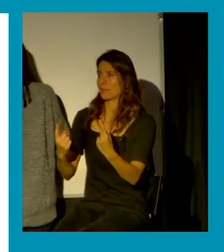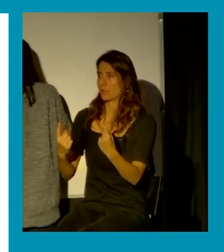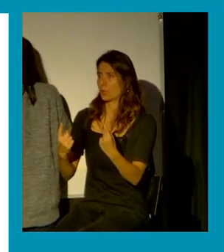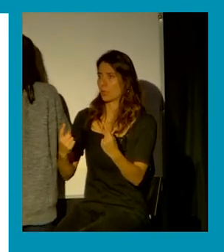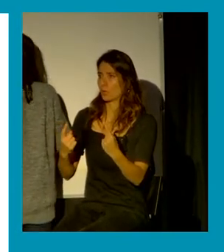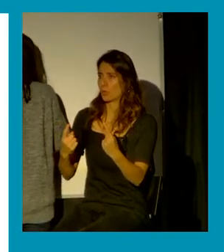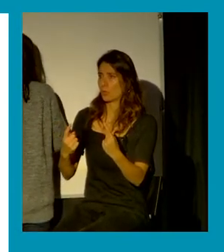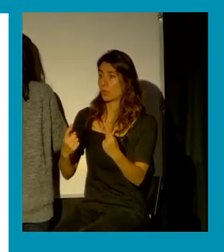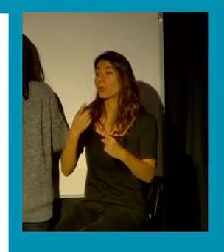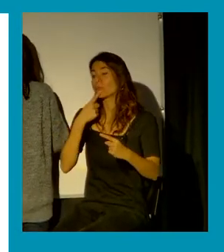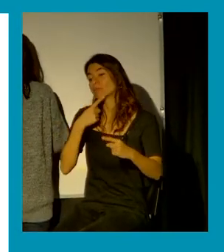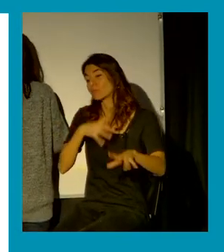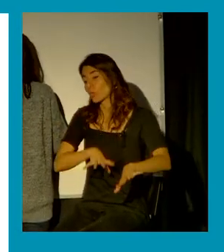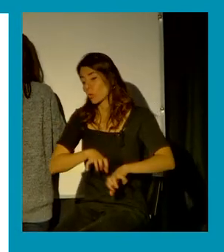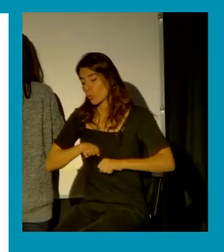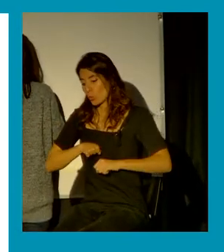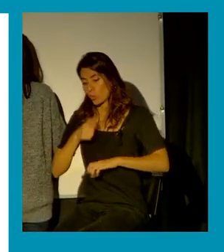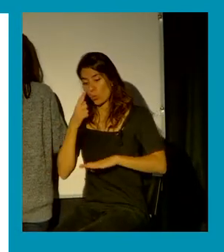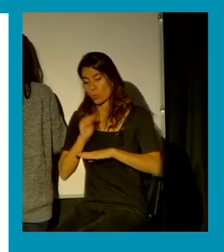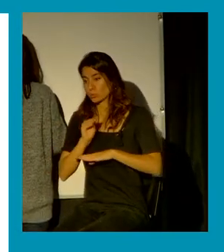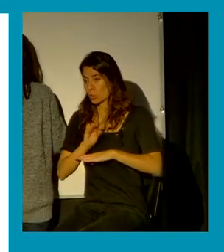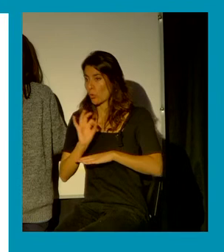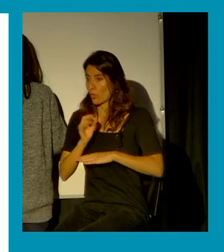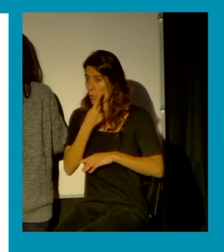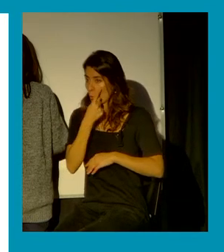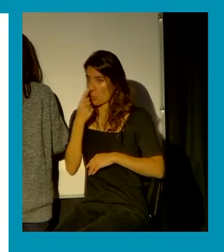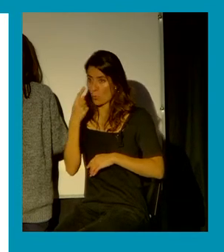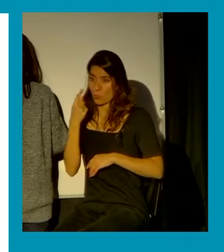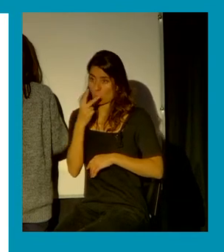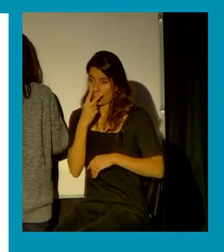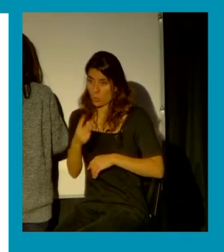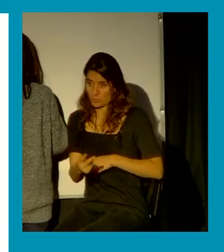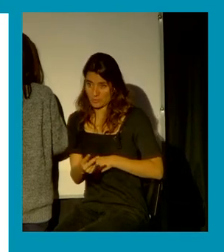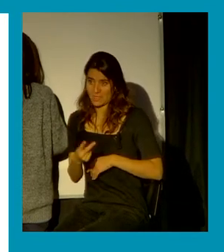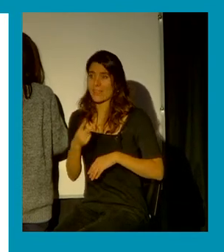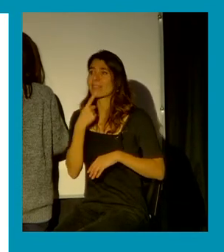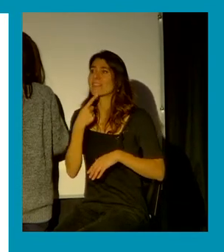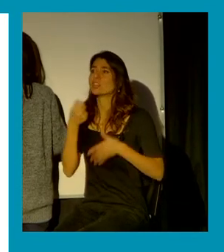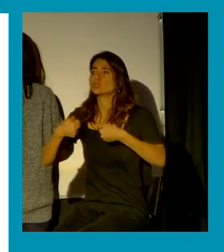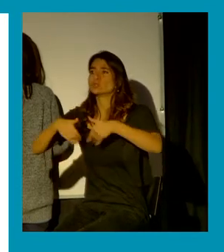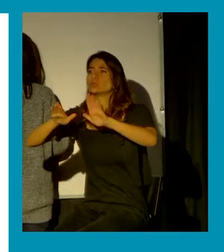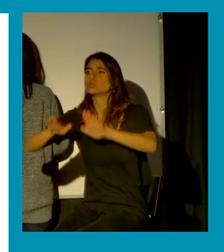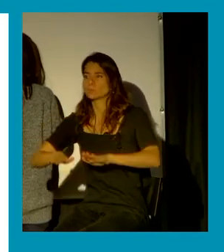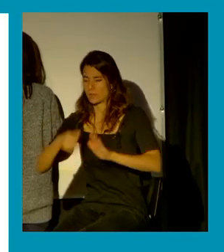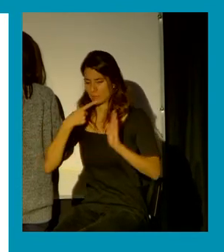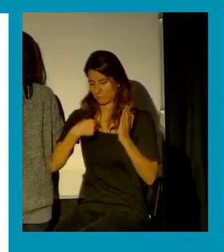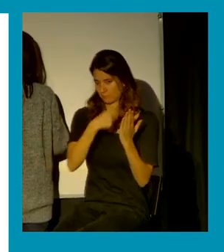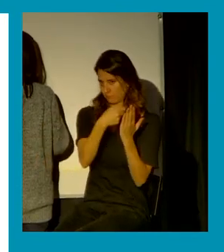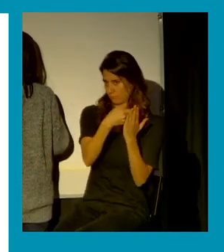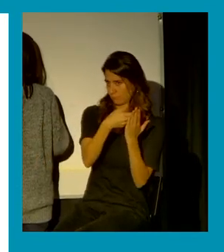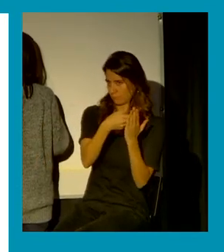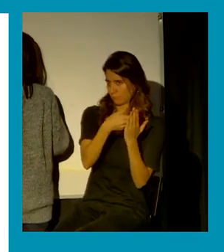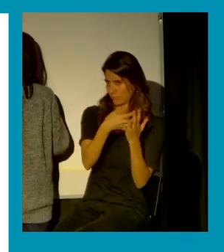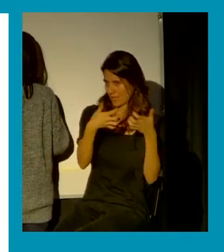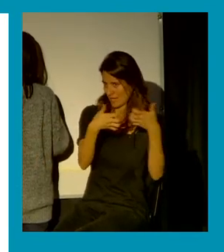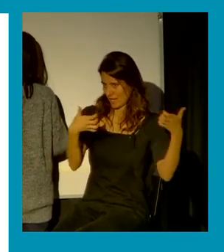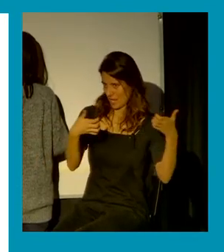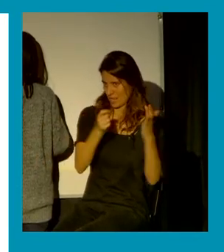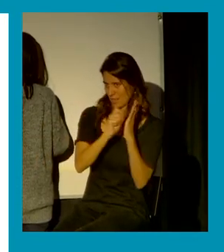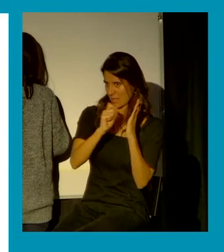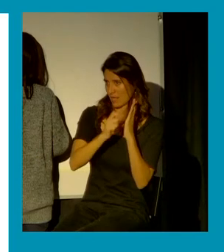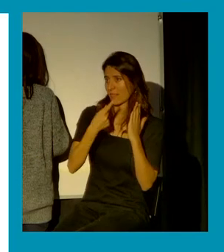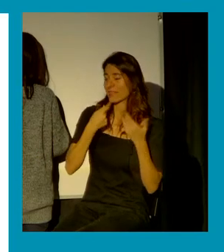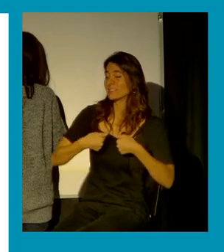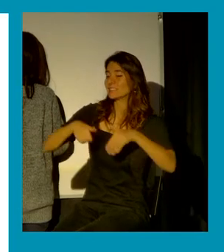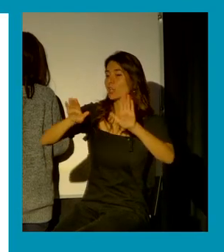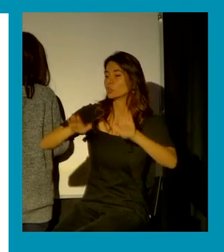de visita de manera contundente. No dice se puede, sino que dice se suspende, que la redacción importa aquí. Pero por primera vez